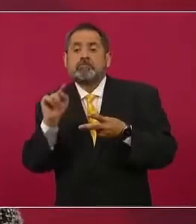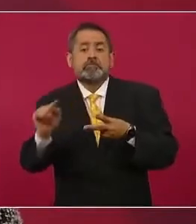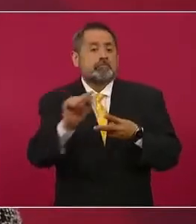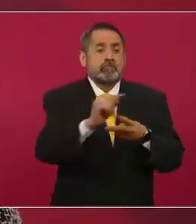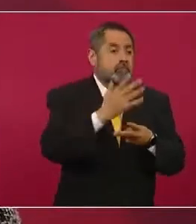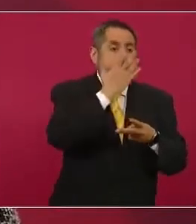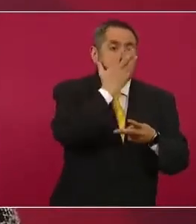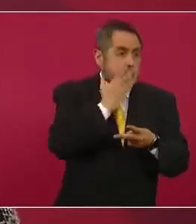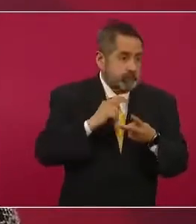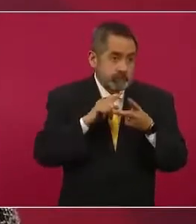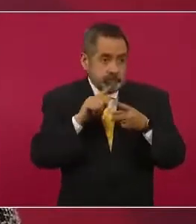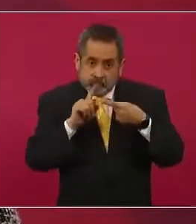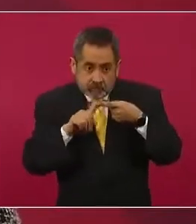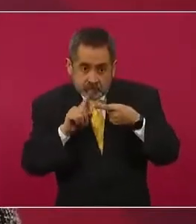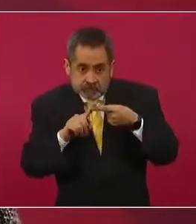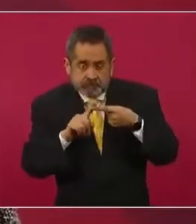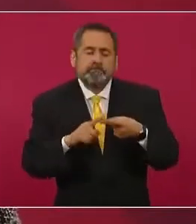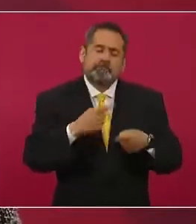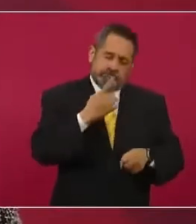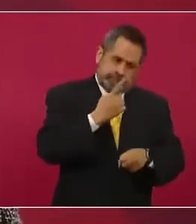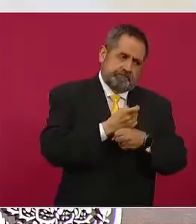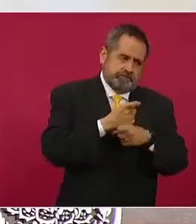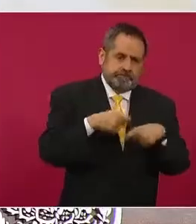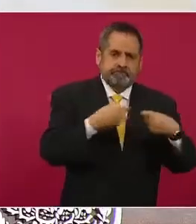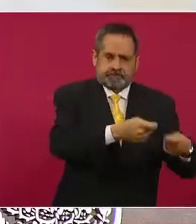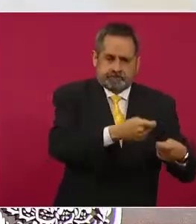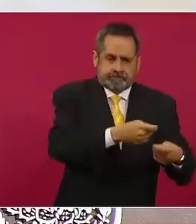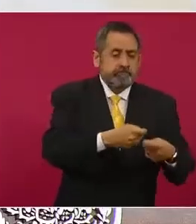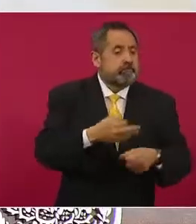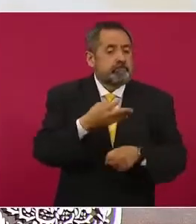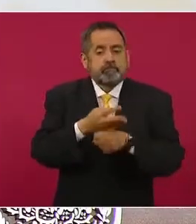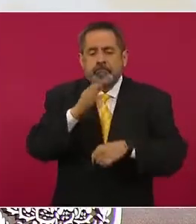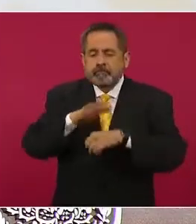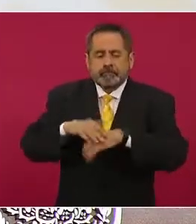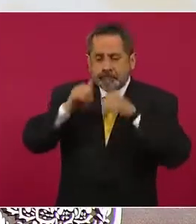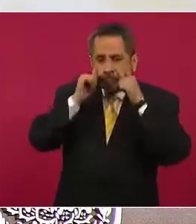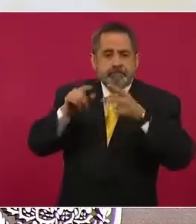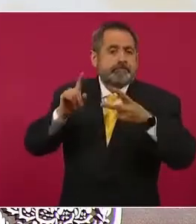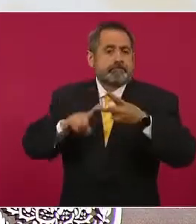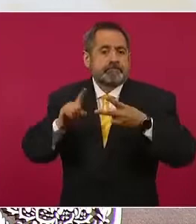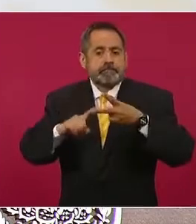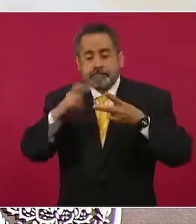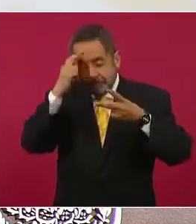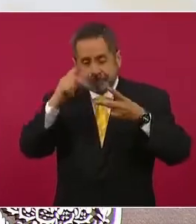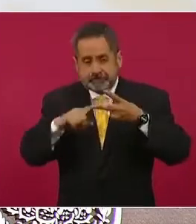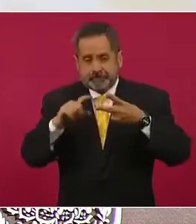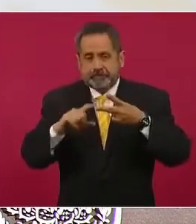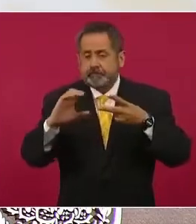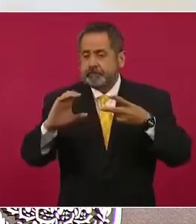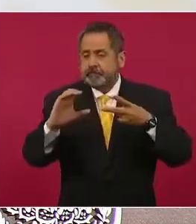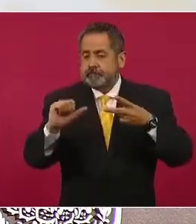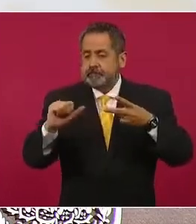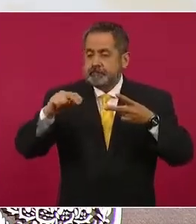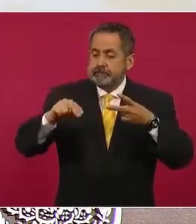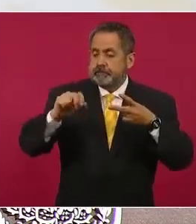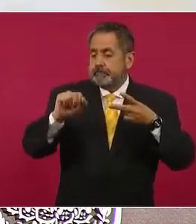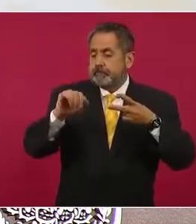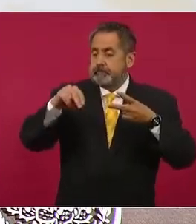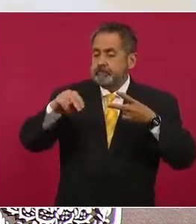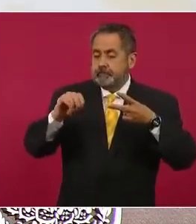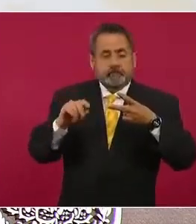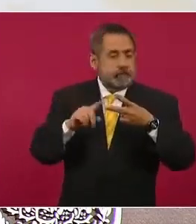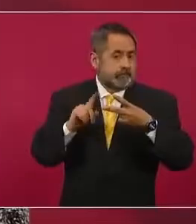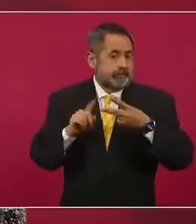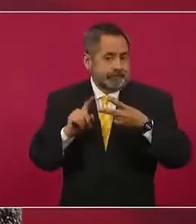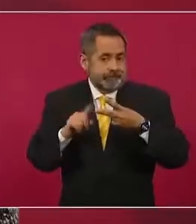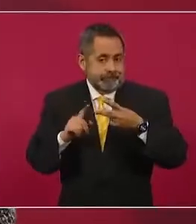primera instancia a los que fueron vacunados en la primera dosis por CanSino. Los otros casos, para que no